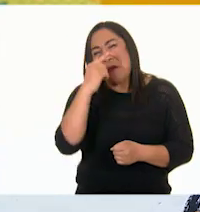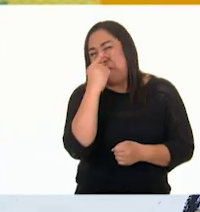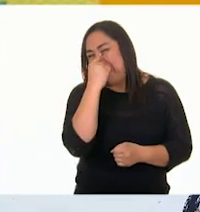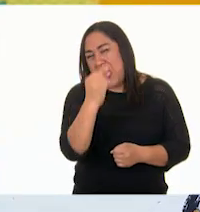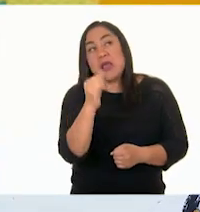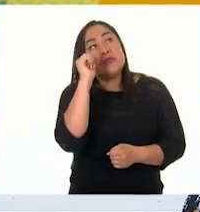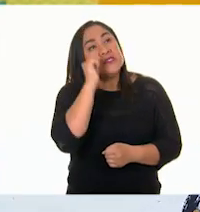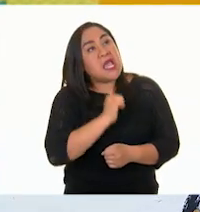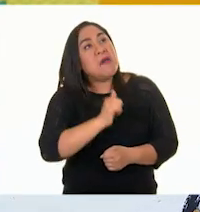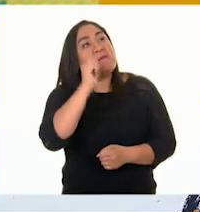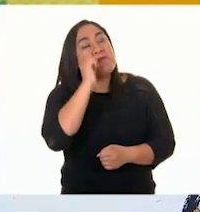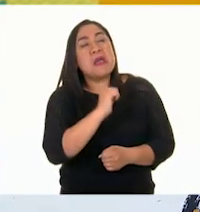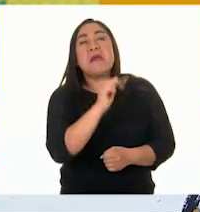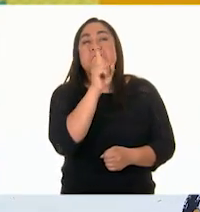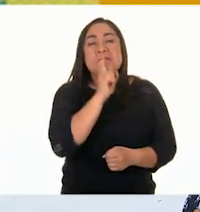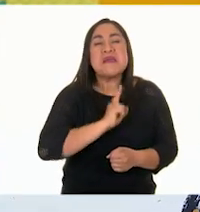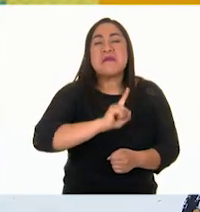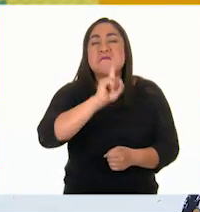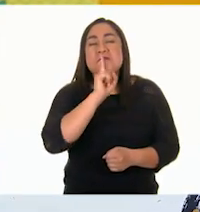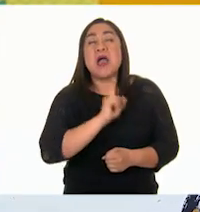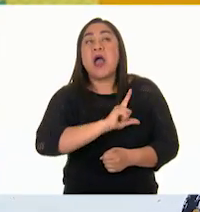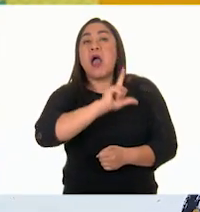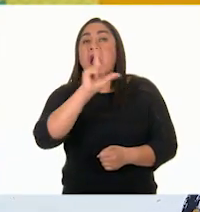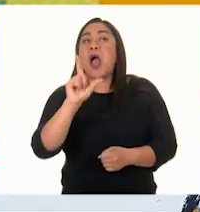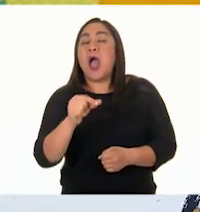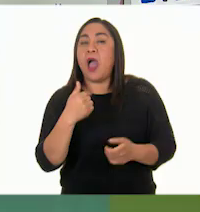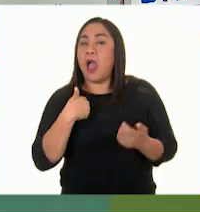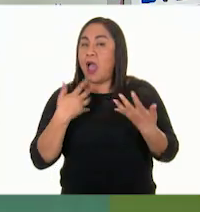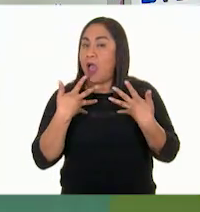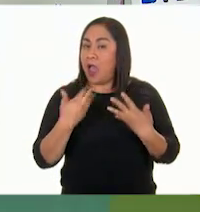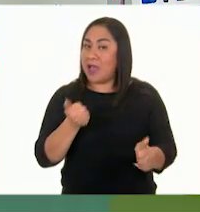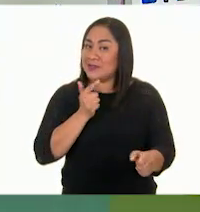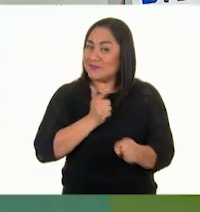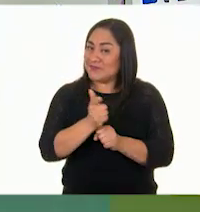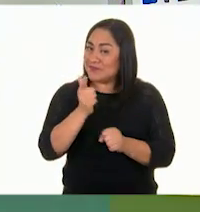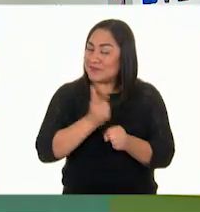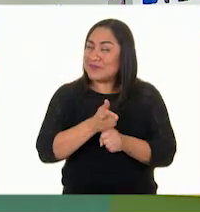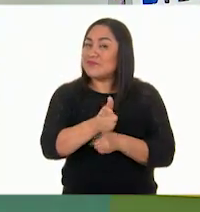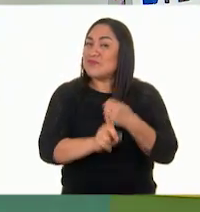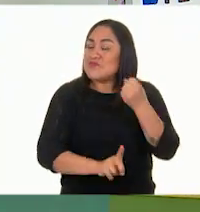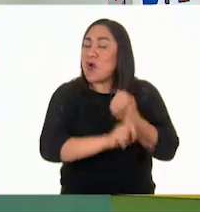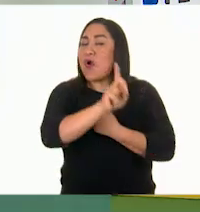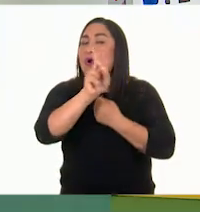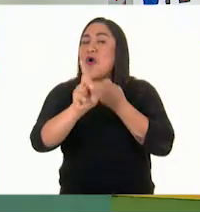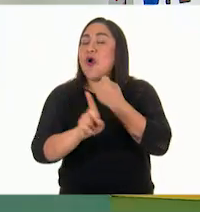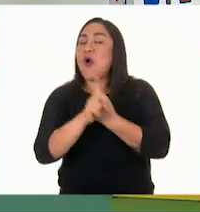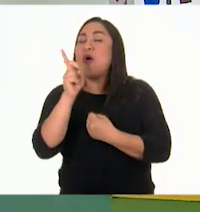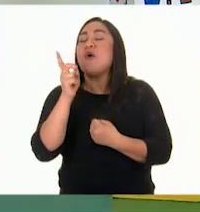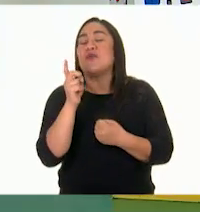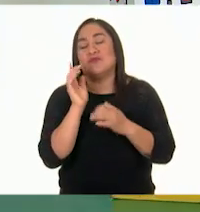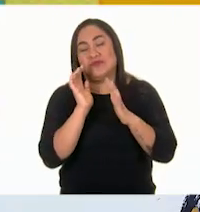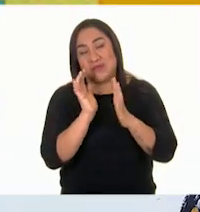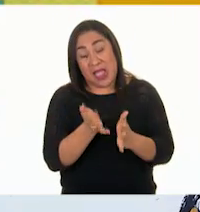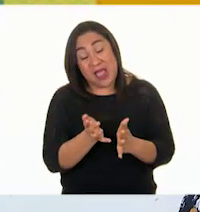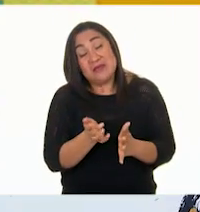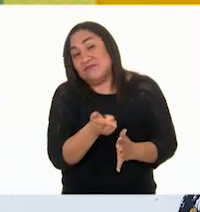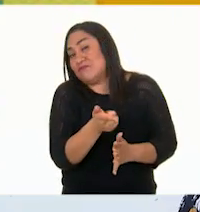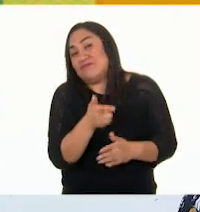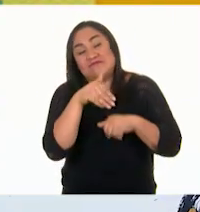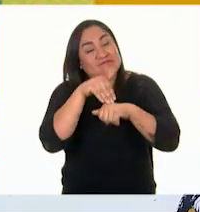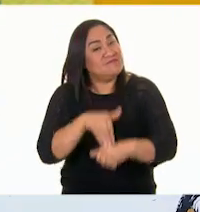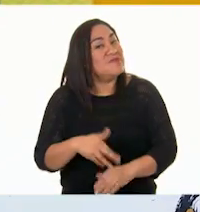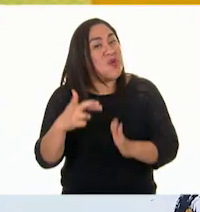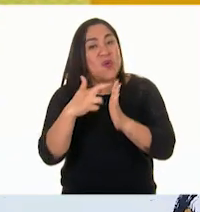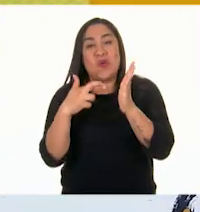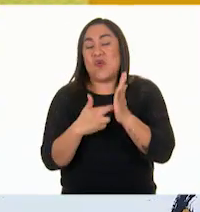mentía. Pero ahora entiendo por qué se metió en tantos problemas. Es por no seguir